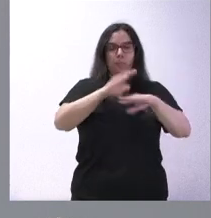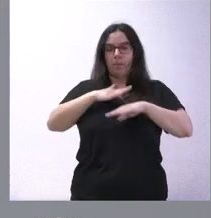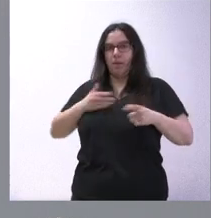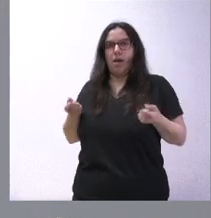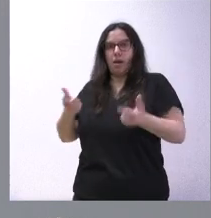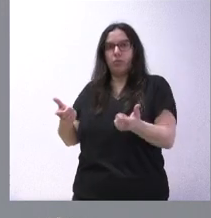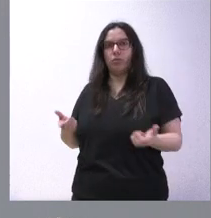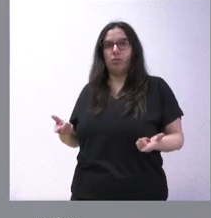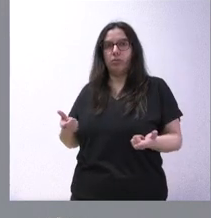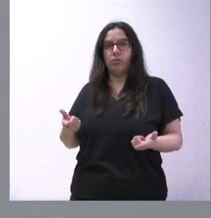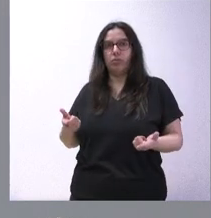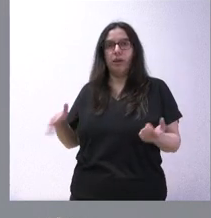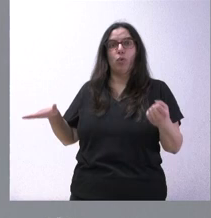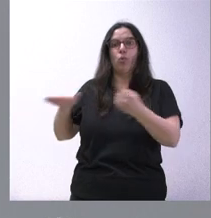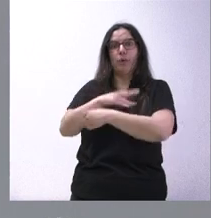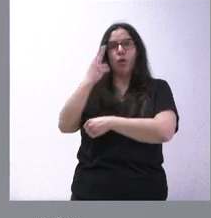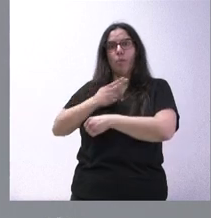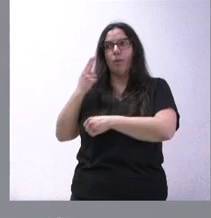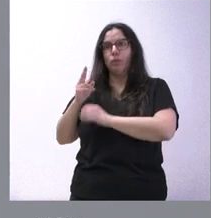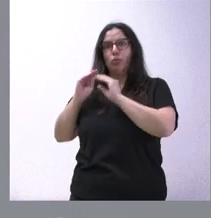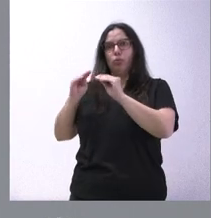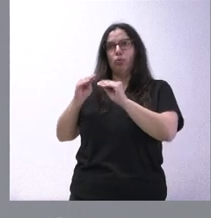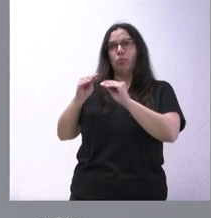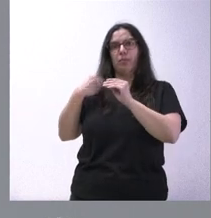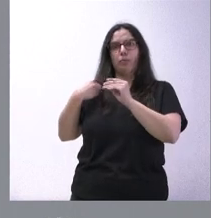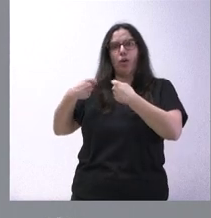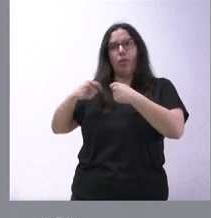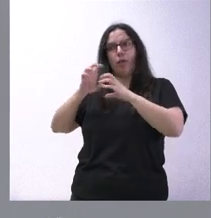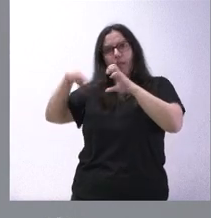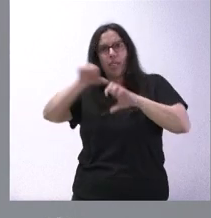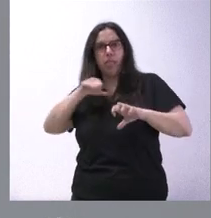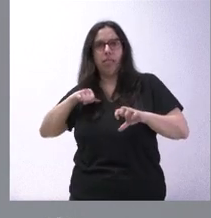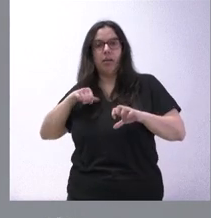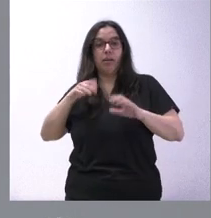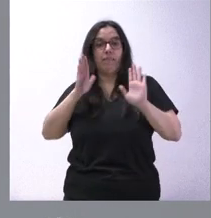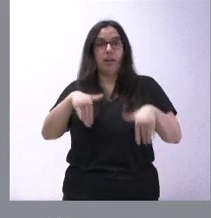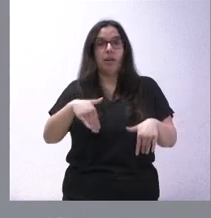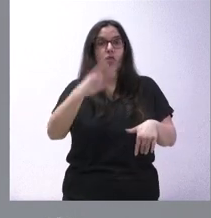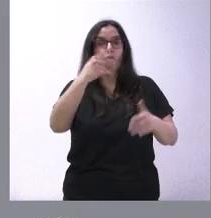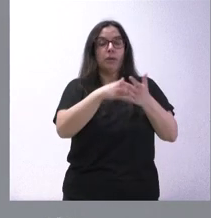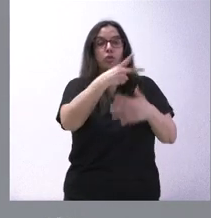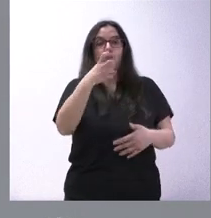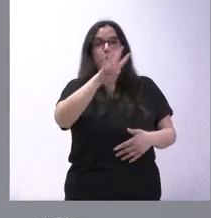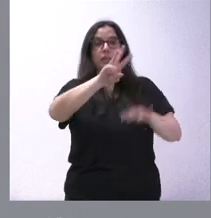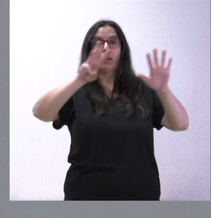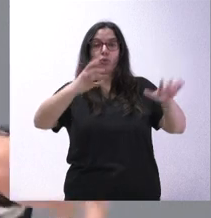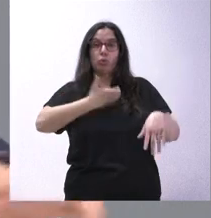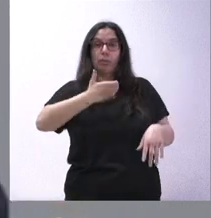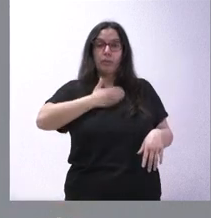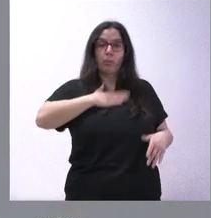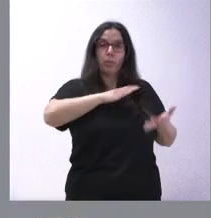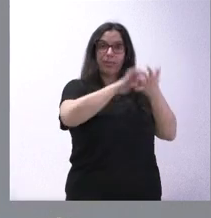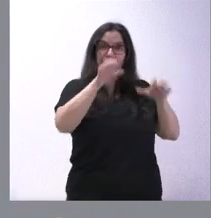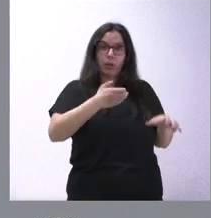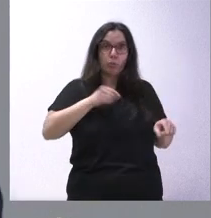y con esto financiar sus compromisos con los partidos separatistas. En definitiva, quitar dinero a los 2.248 ayuntamientos de Castilla y